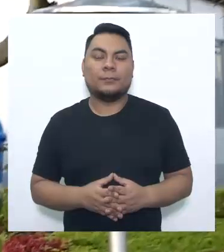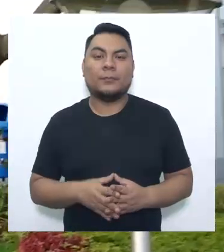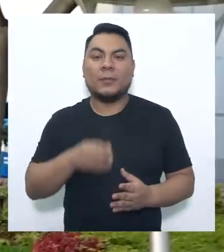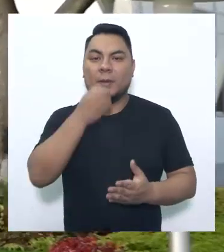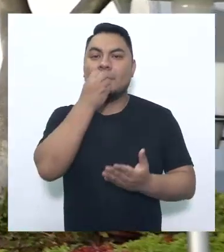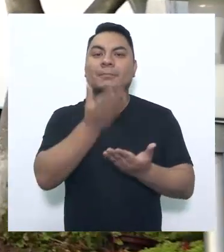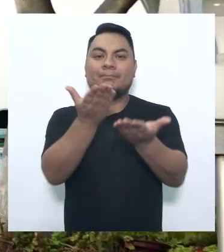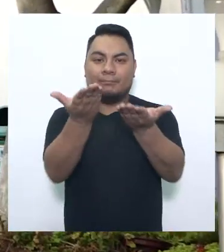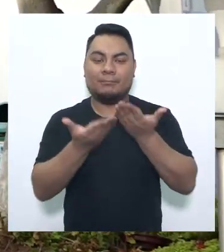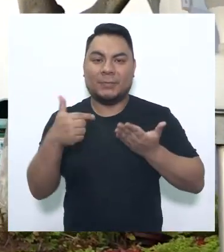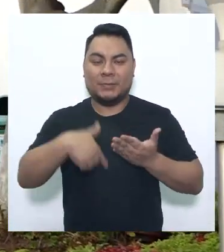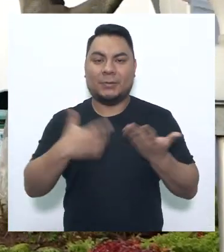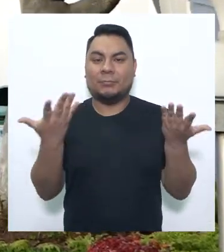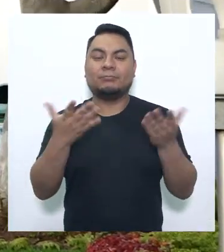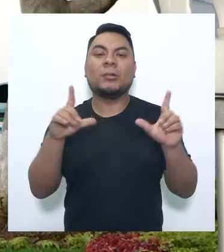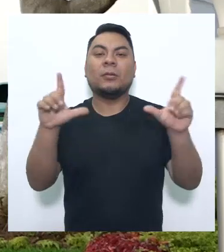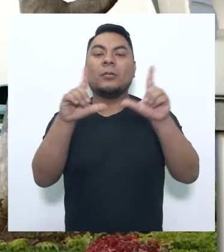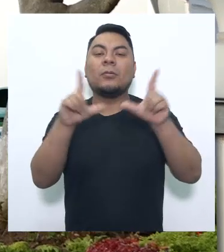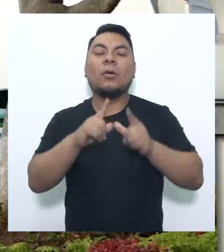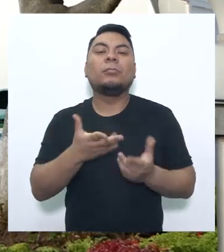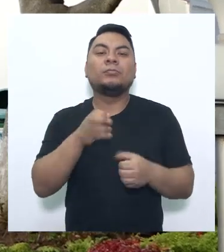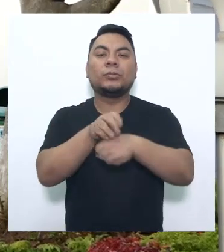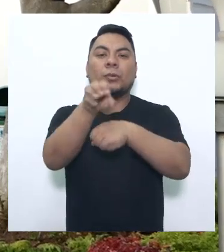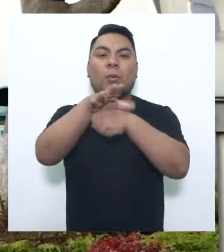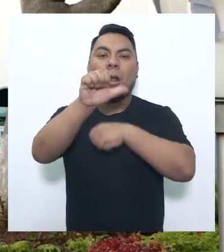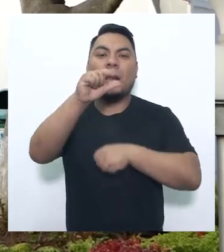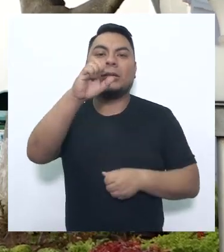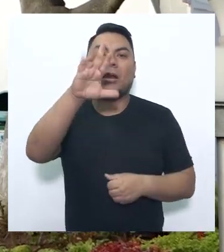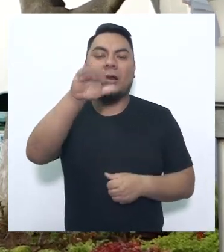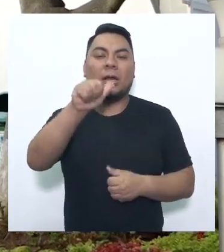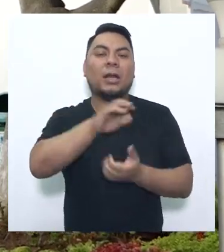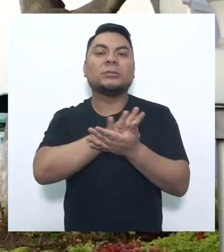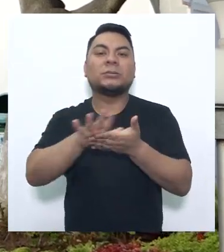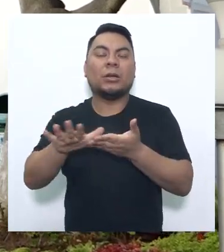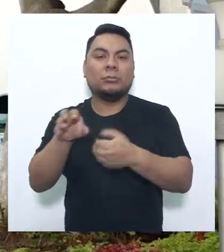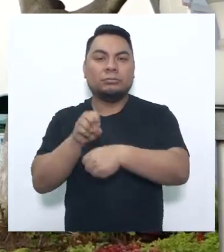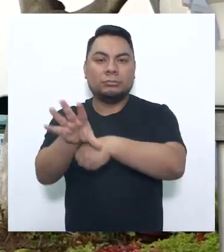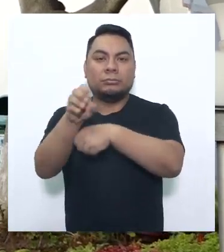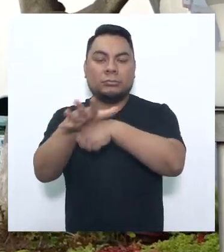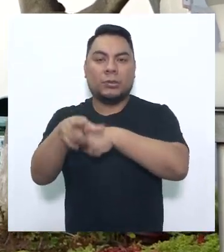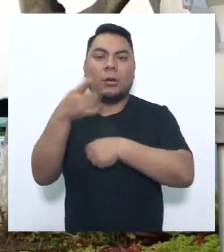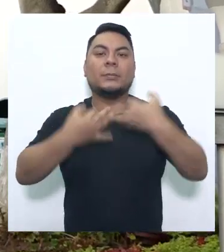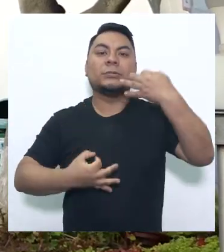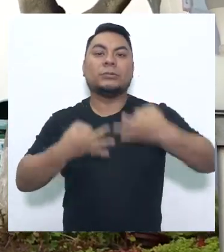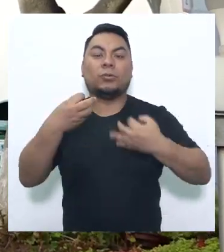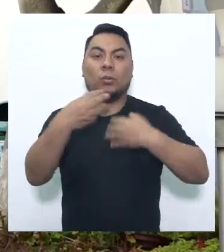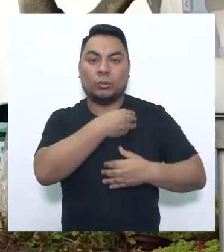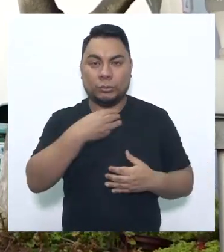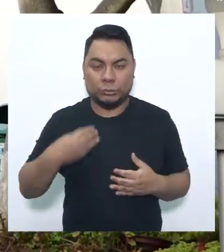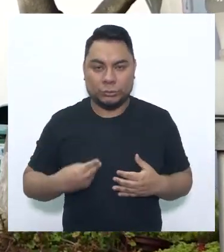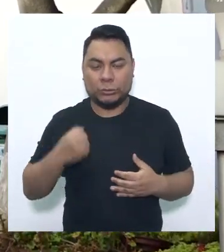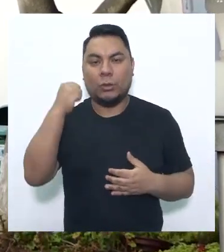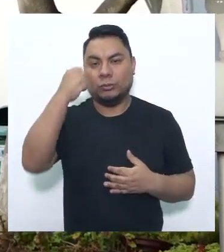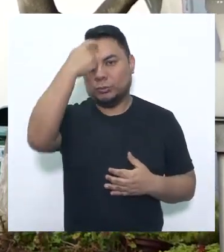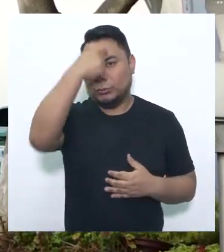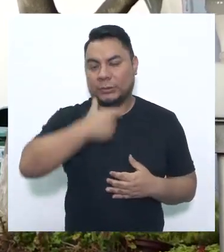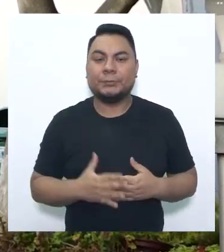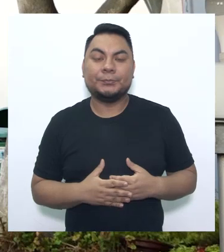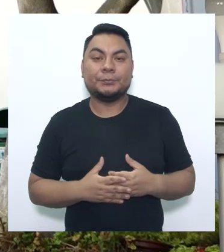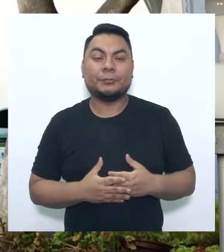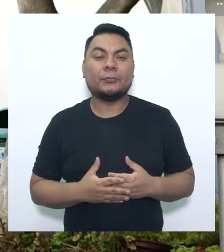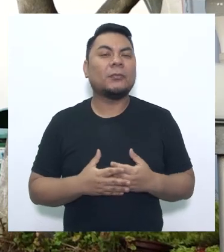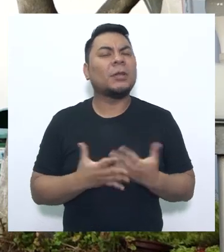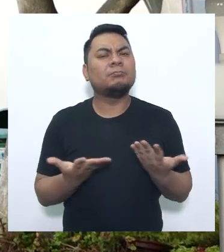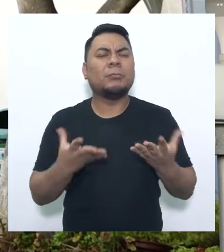Bienvenidos al programa Consultorio Alegra, asesoría legal gratuita del Ministerio de Justicia y Derechos Humanos. Muchas